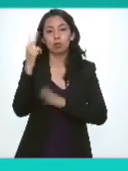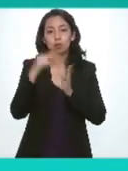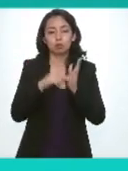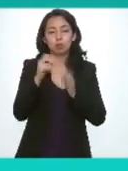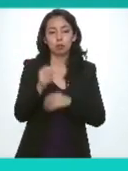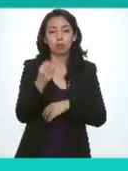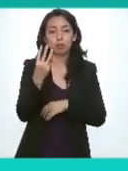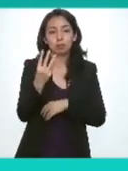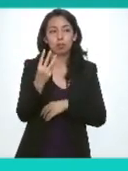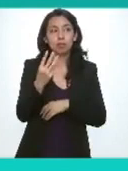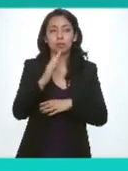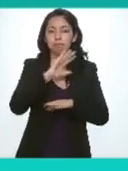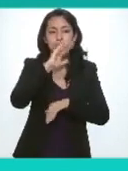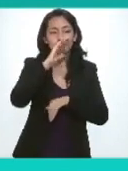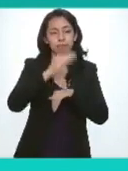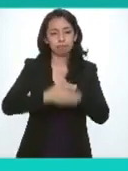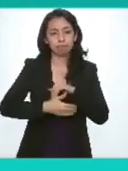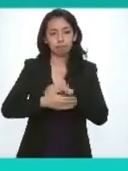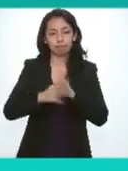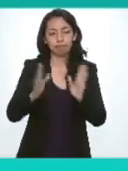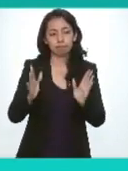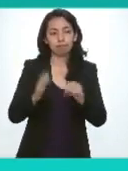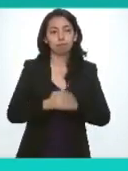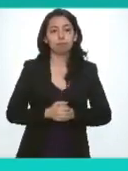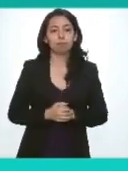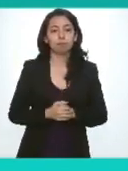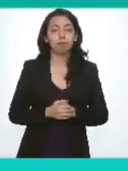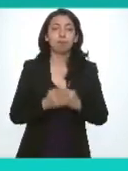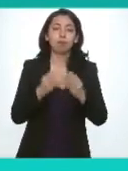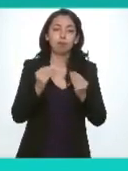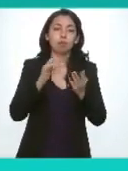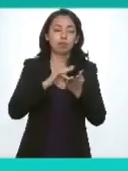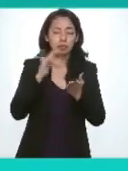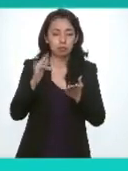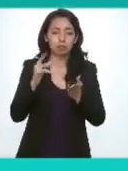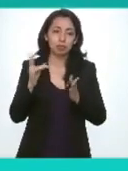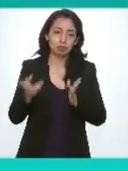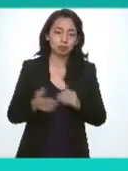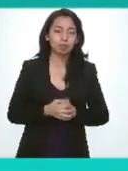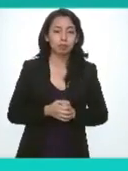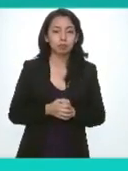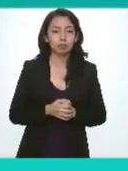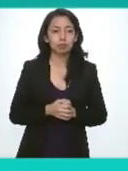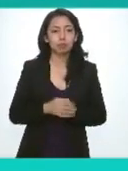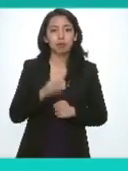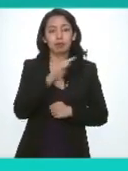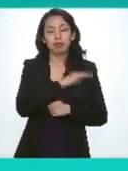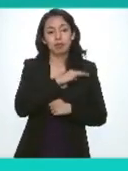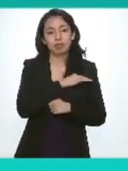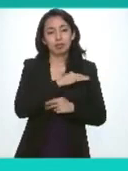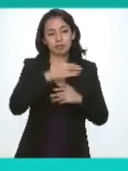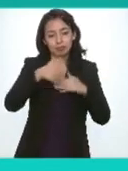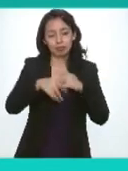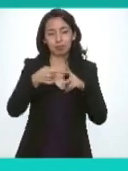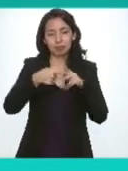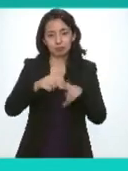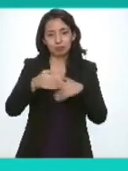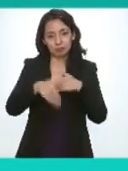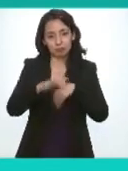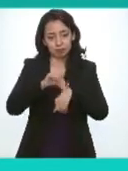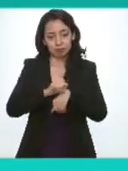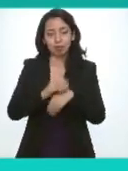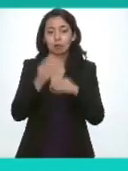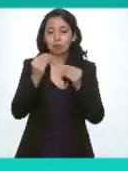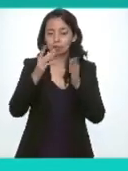de 2023 se da por concluida esta sesión nuevamente muchísimas gracias feliz inicio de semana y